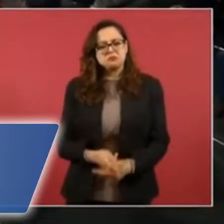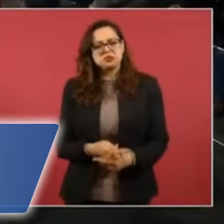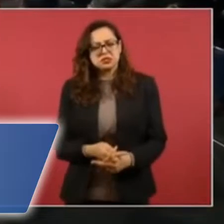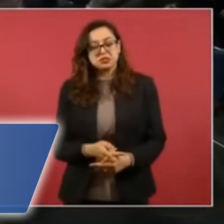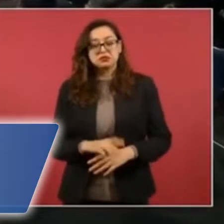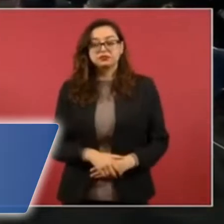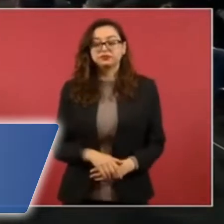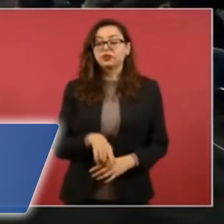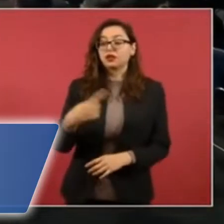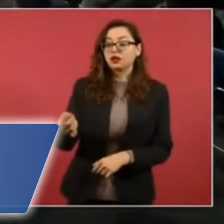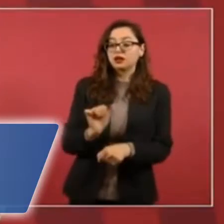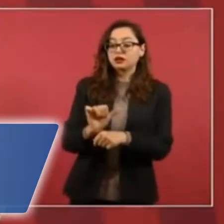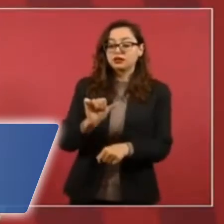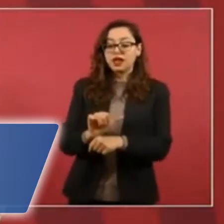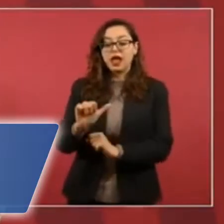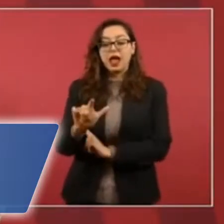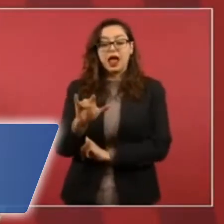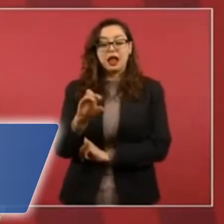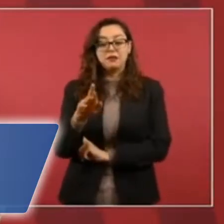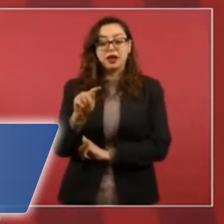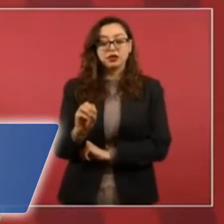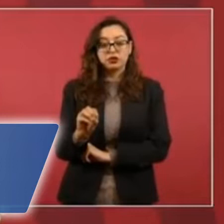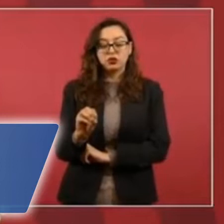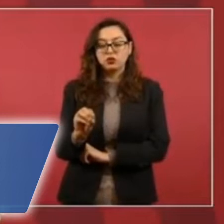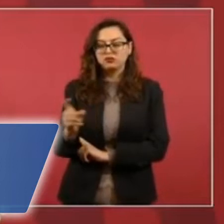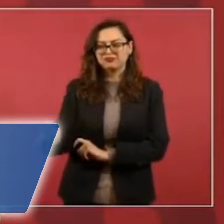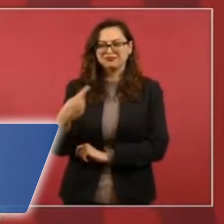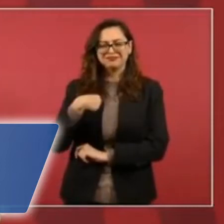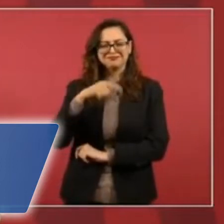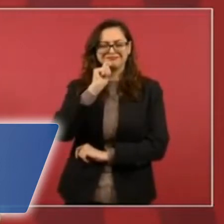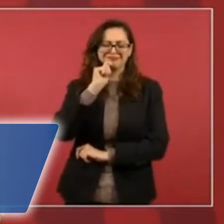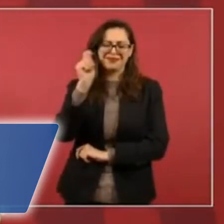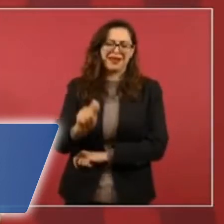Alberto Fernández es mi amigo, somos